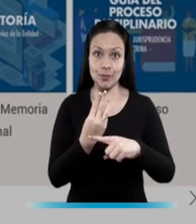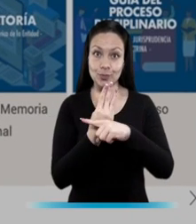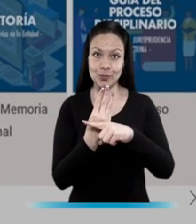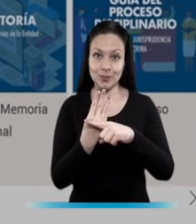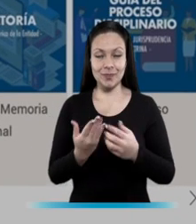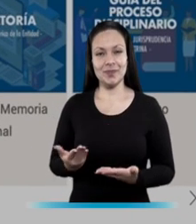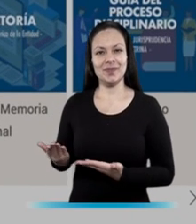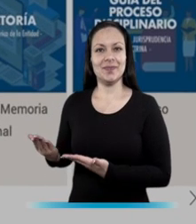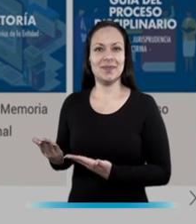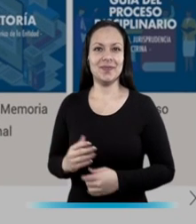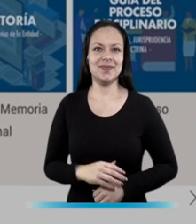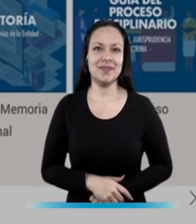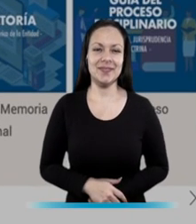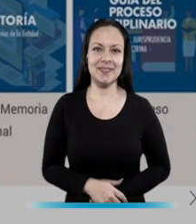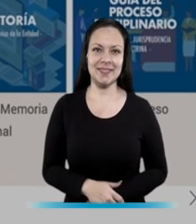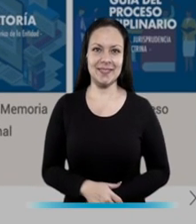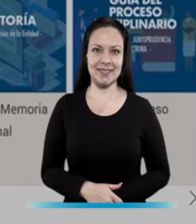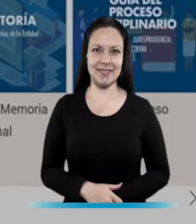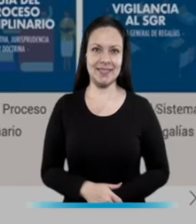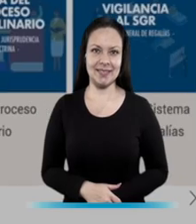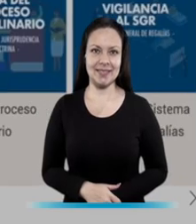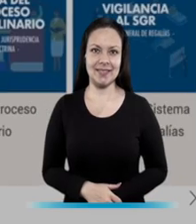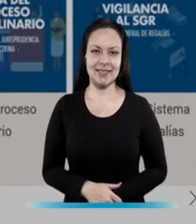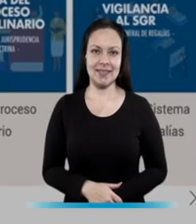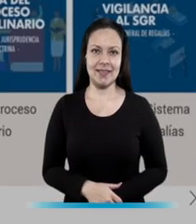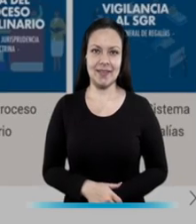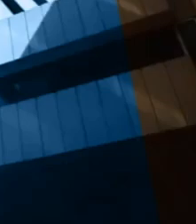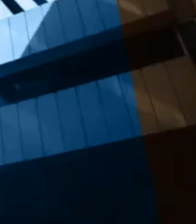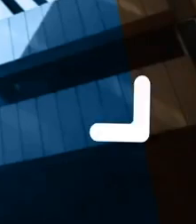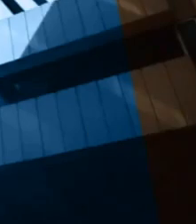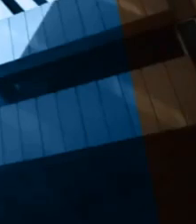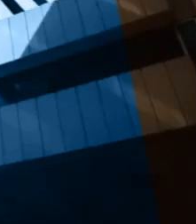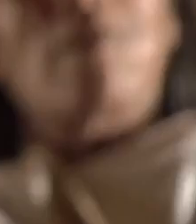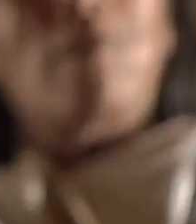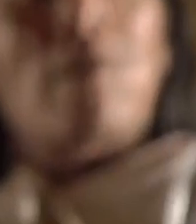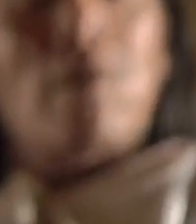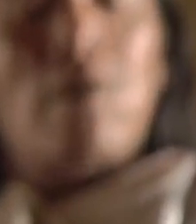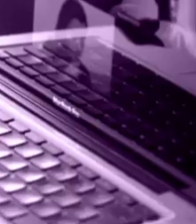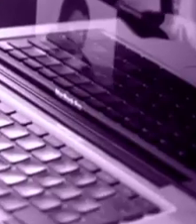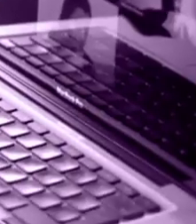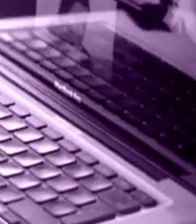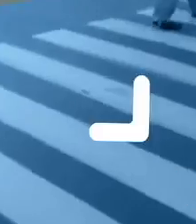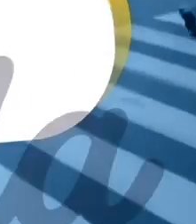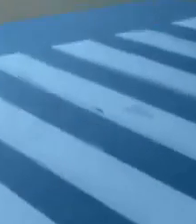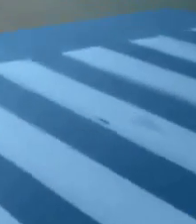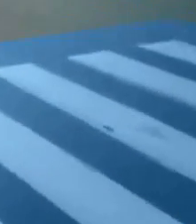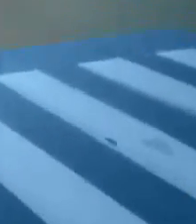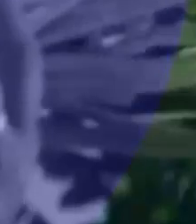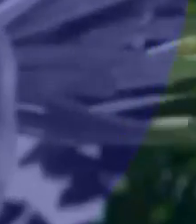sede electrónica en www.procuraduría.gov.co www.procuraduría.procuraduría.gov www